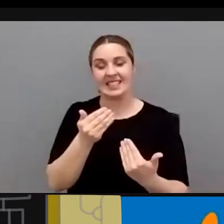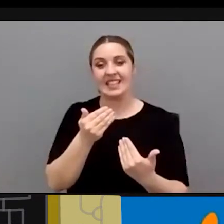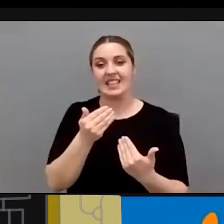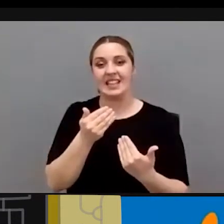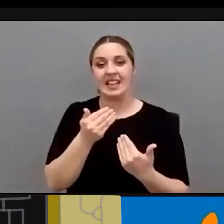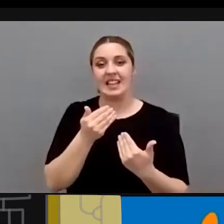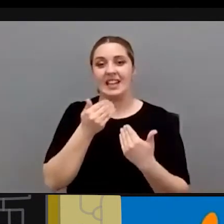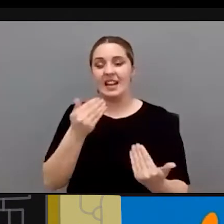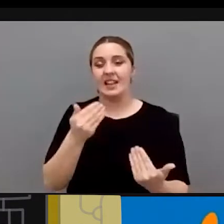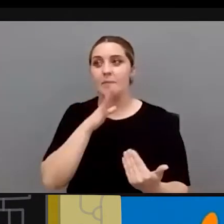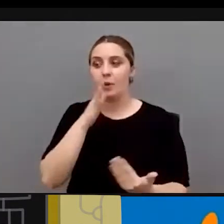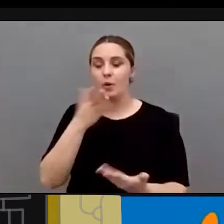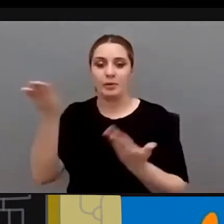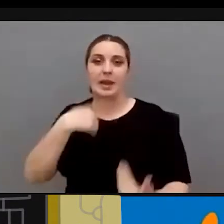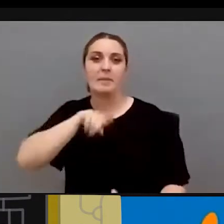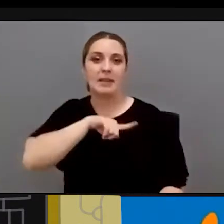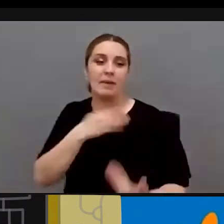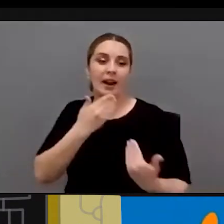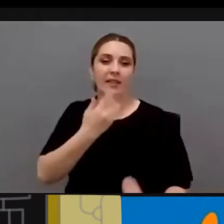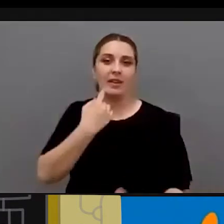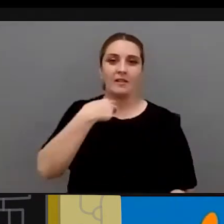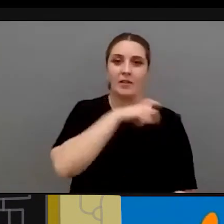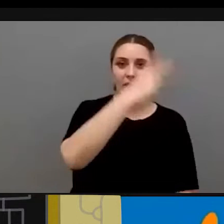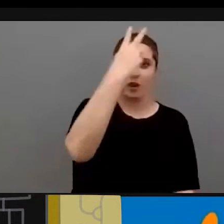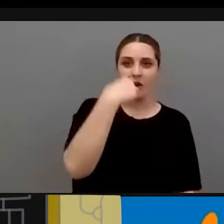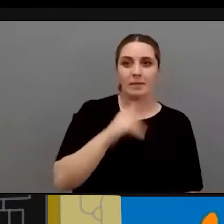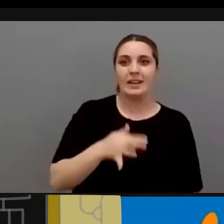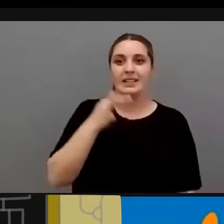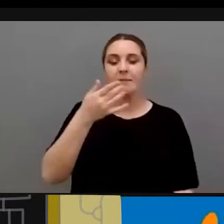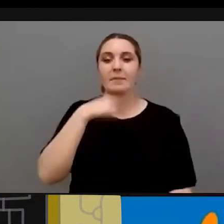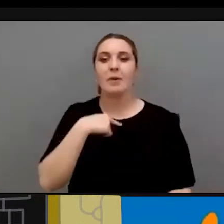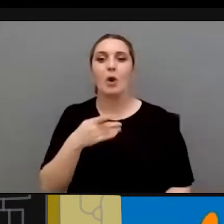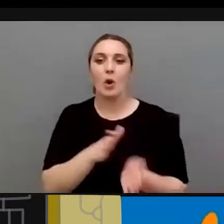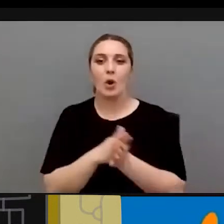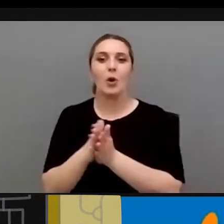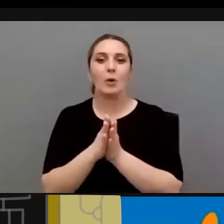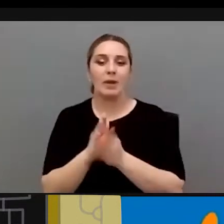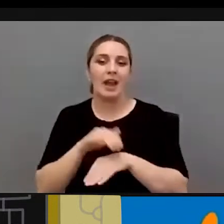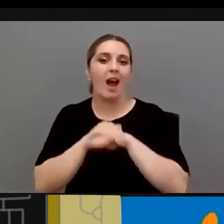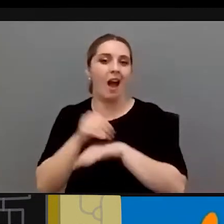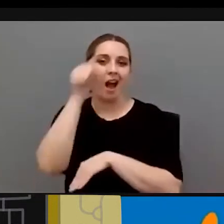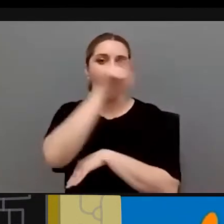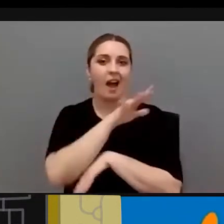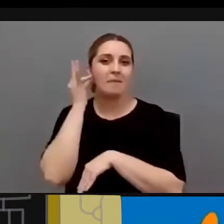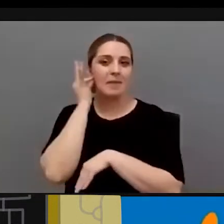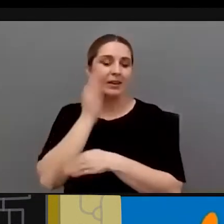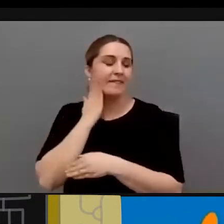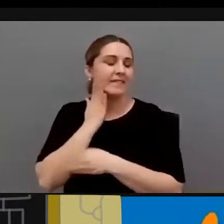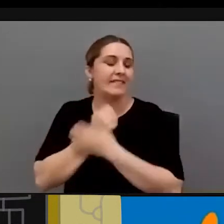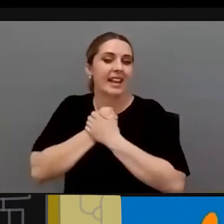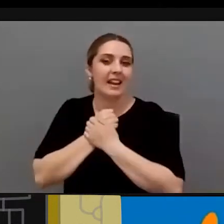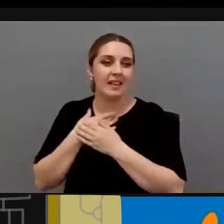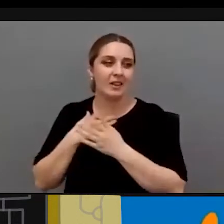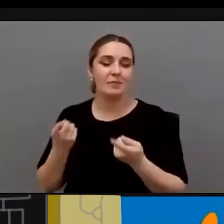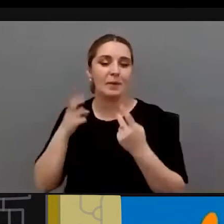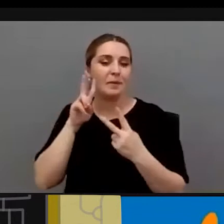por invitarme a la Fundación ONCE. Muchísimas gracias además por reencontrarme con amigos y amigas y gente querida y muy admirada por